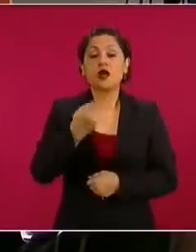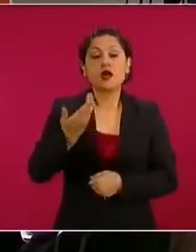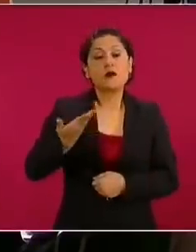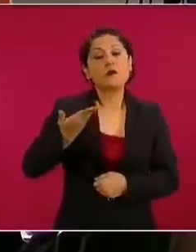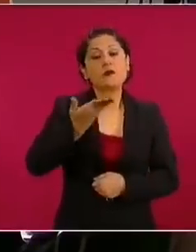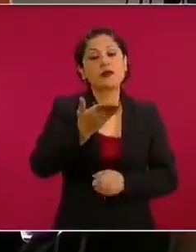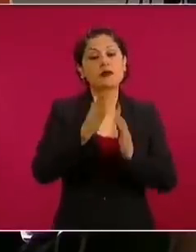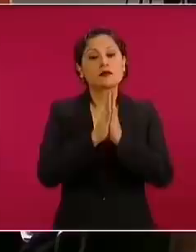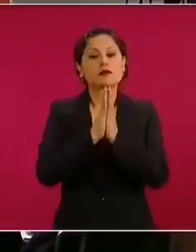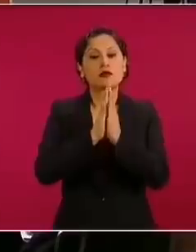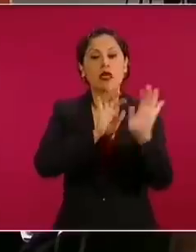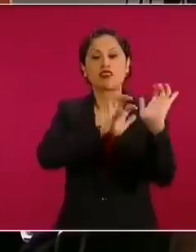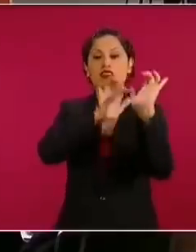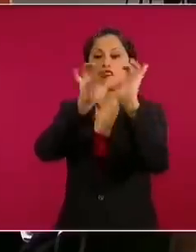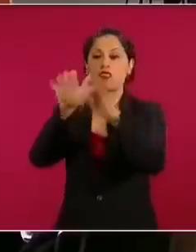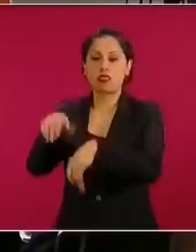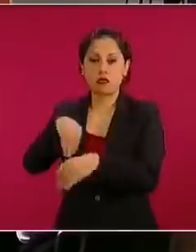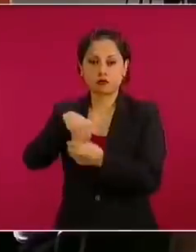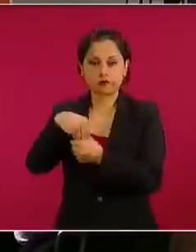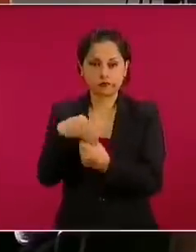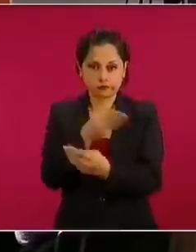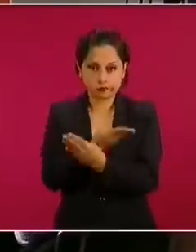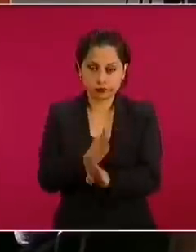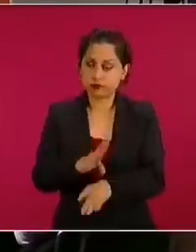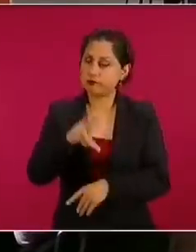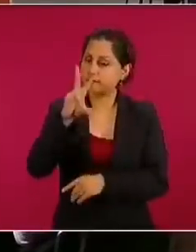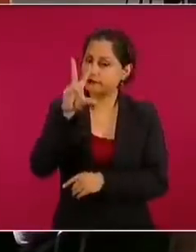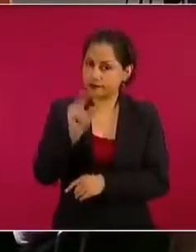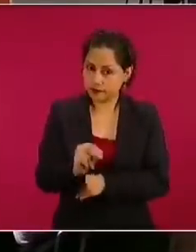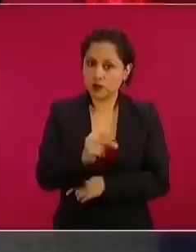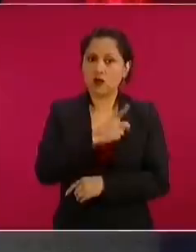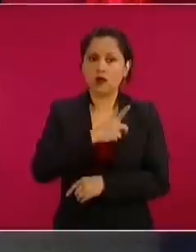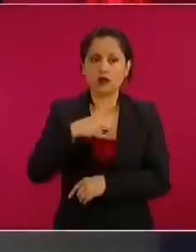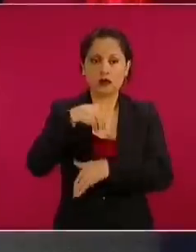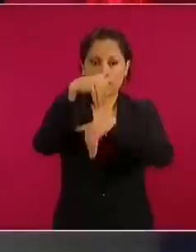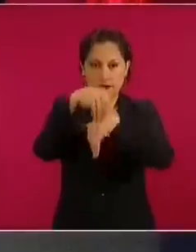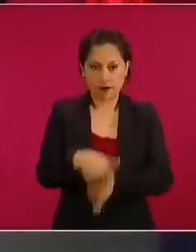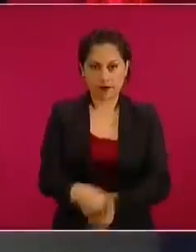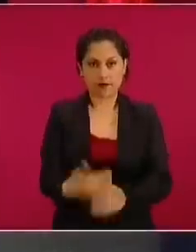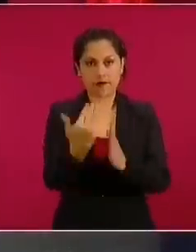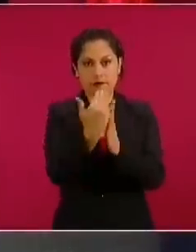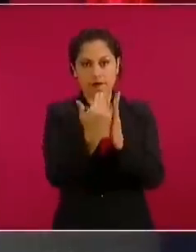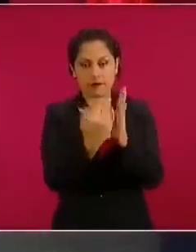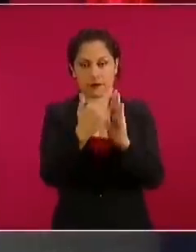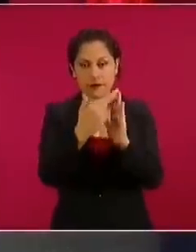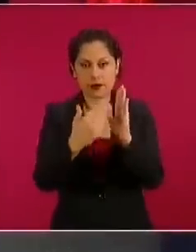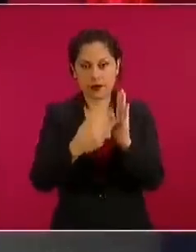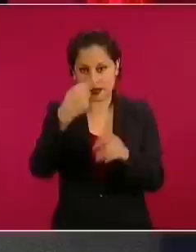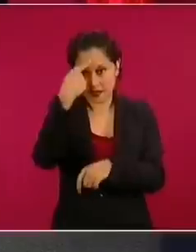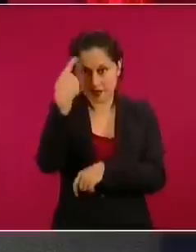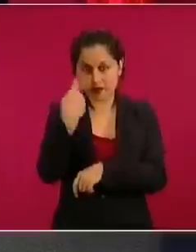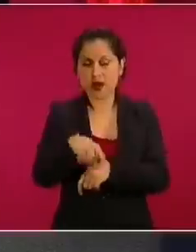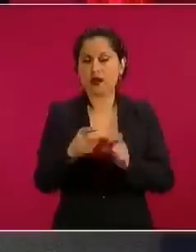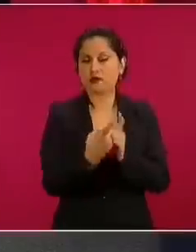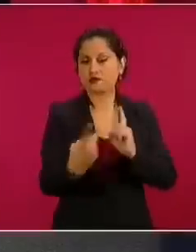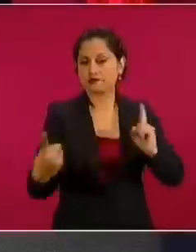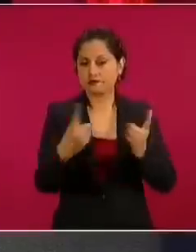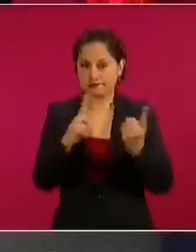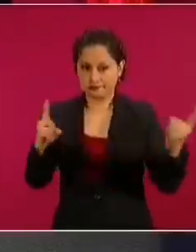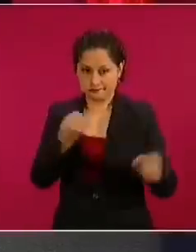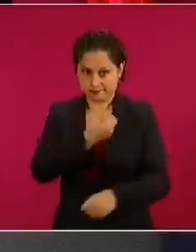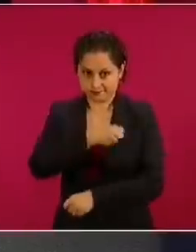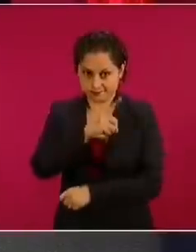respetar en todo momento las políticas de sana distancia, van a recoger su tarjeta